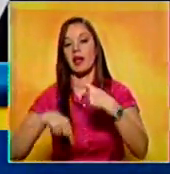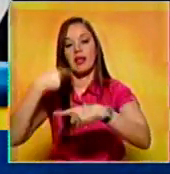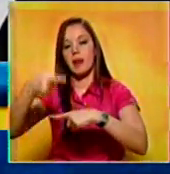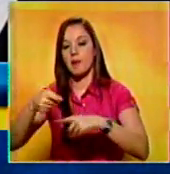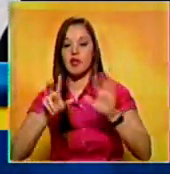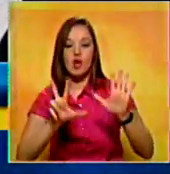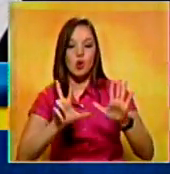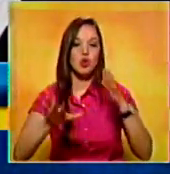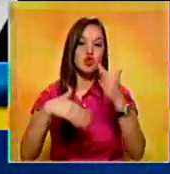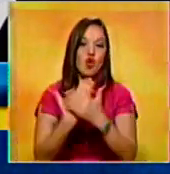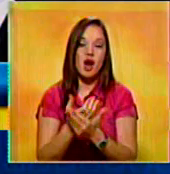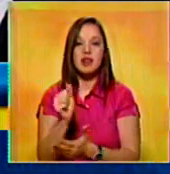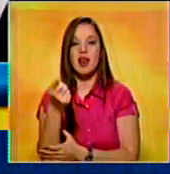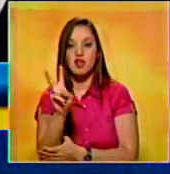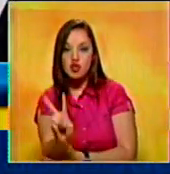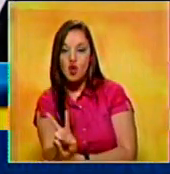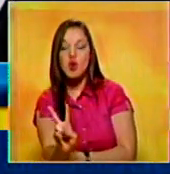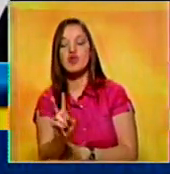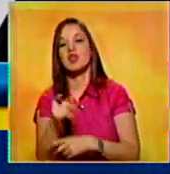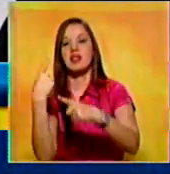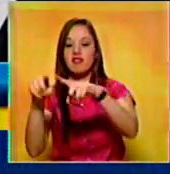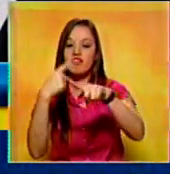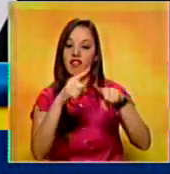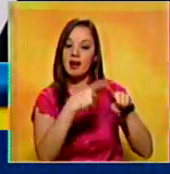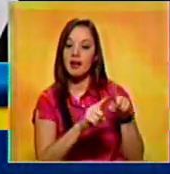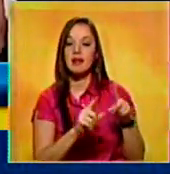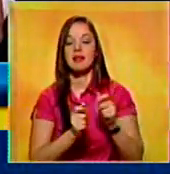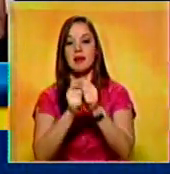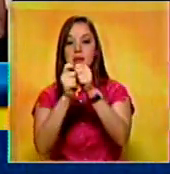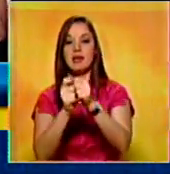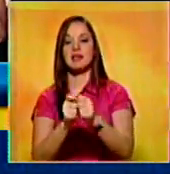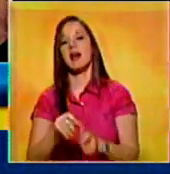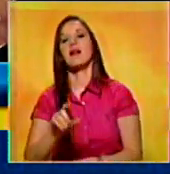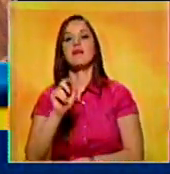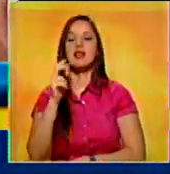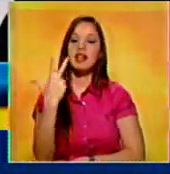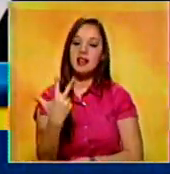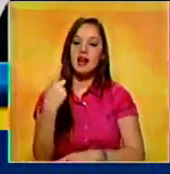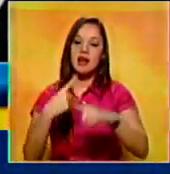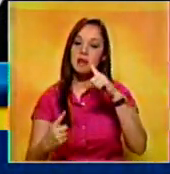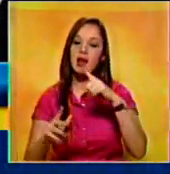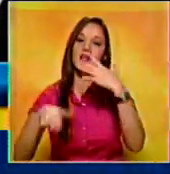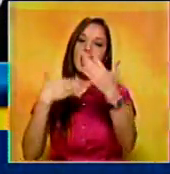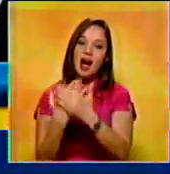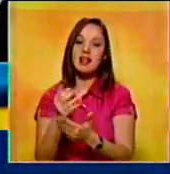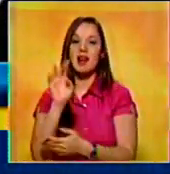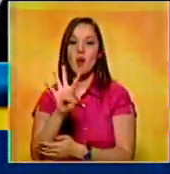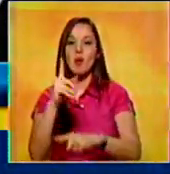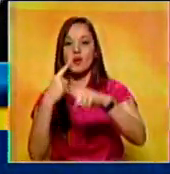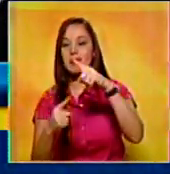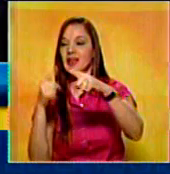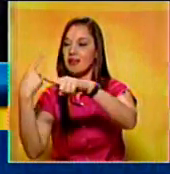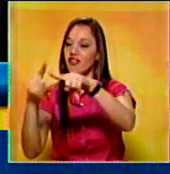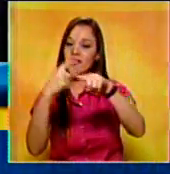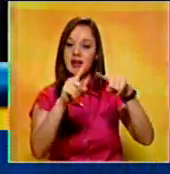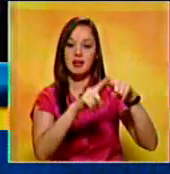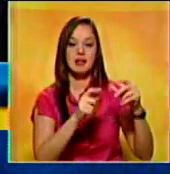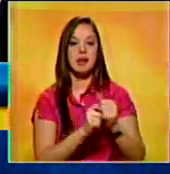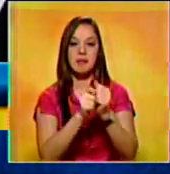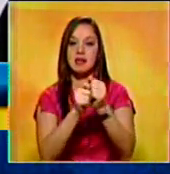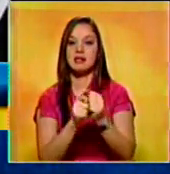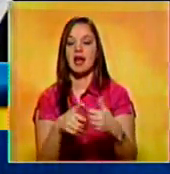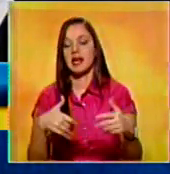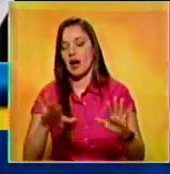de 8 a 12 y de 3 y media, 4 y media, 5 y media y todo el día pues por supuesto una